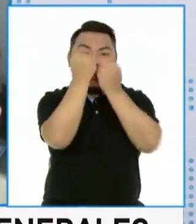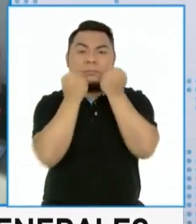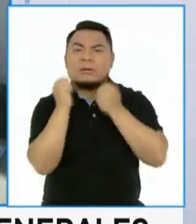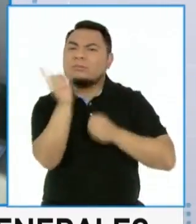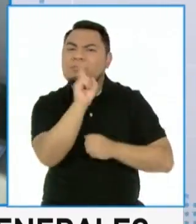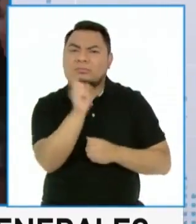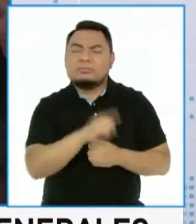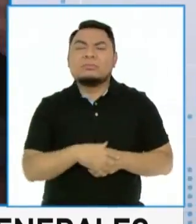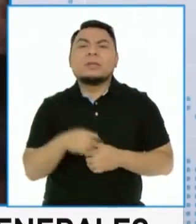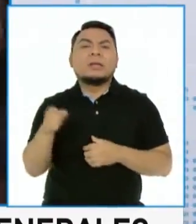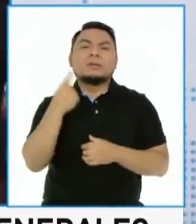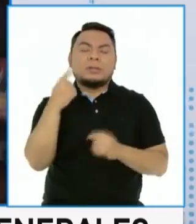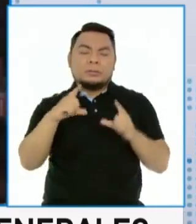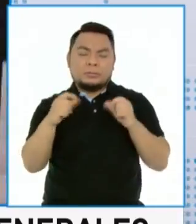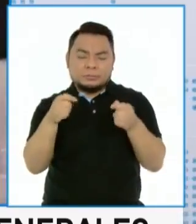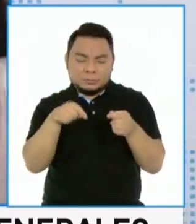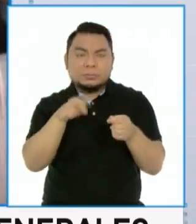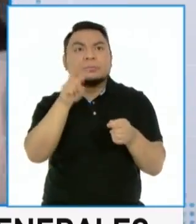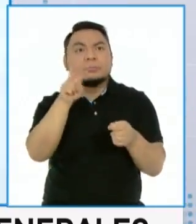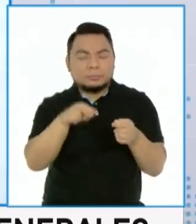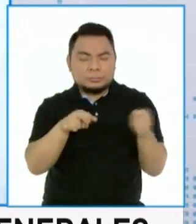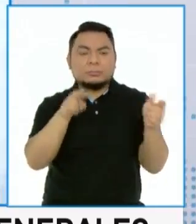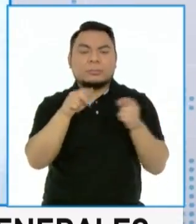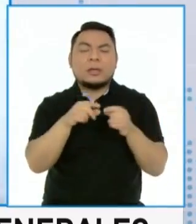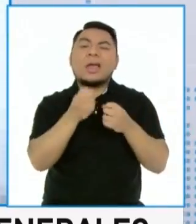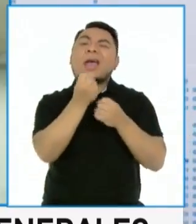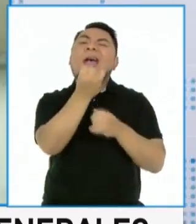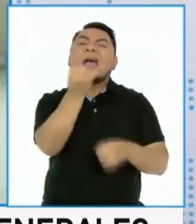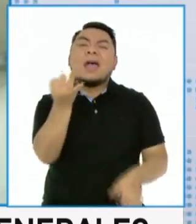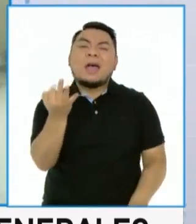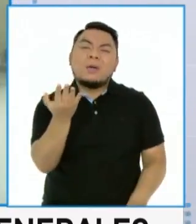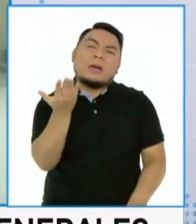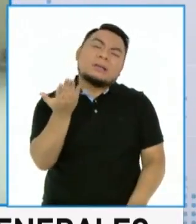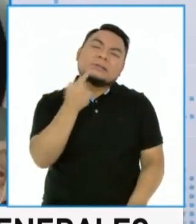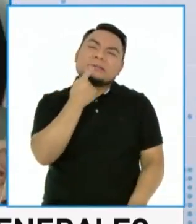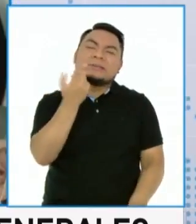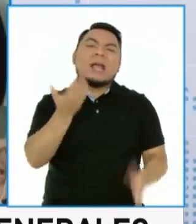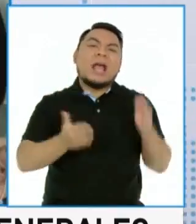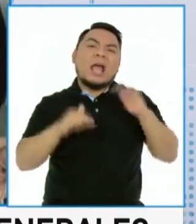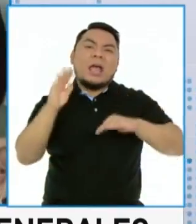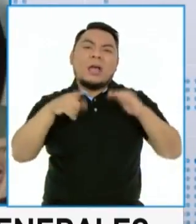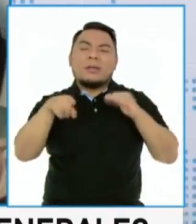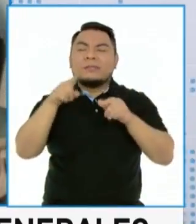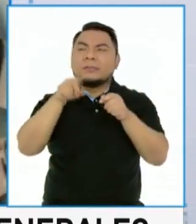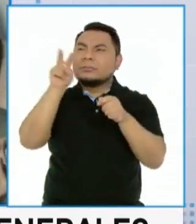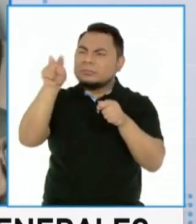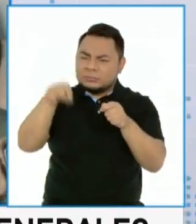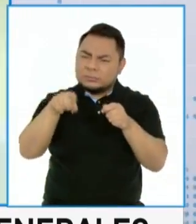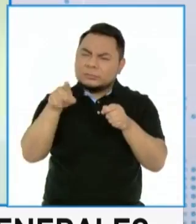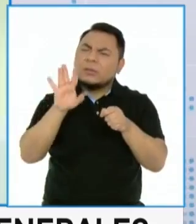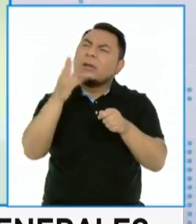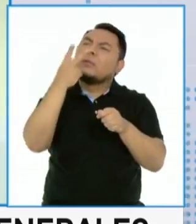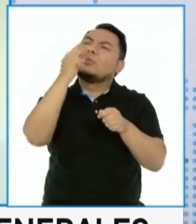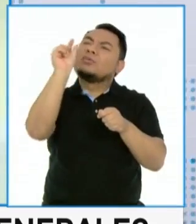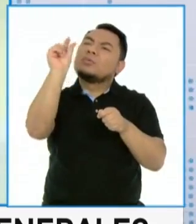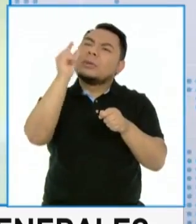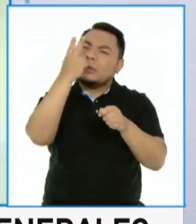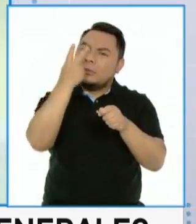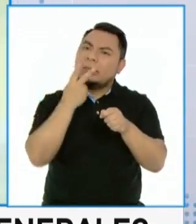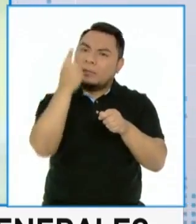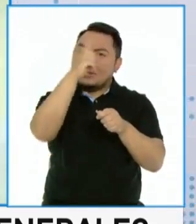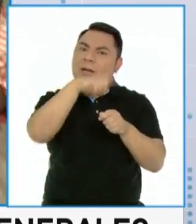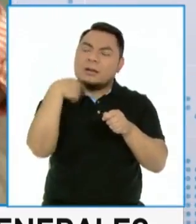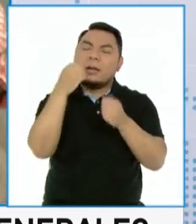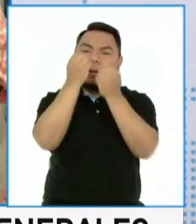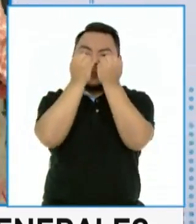menos posible y eso es solo frente a una evidente imposibilidad de identificar a la